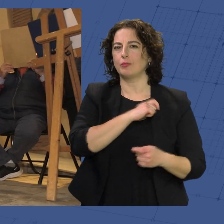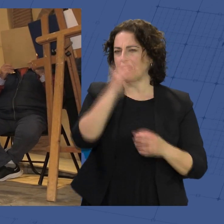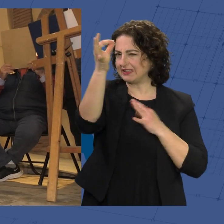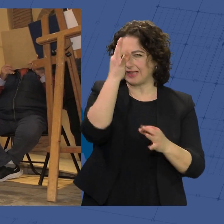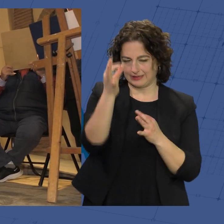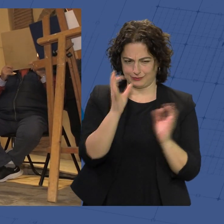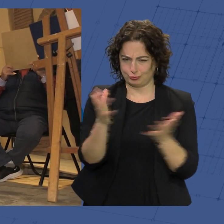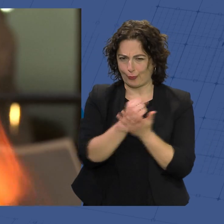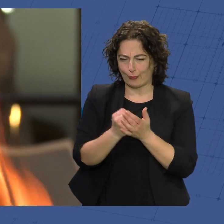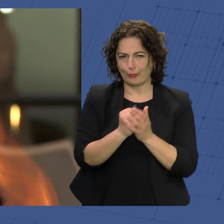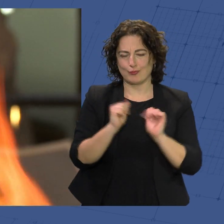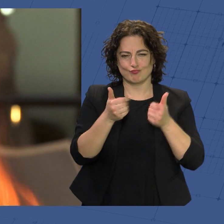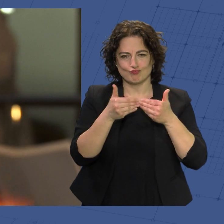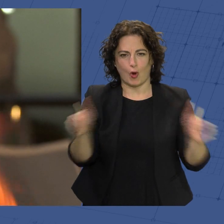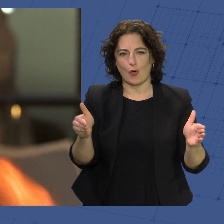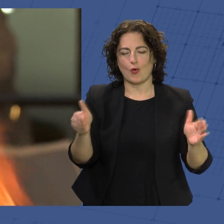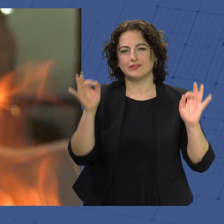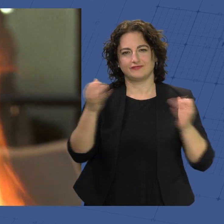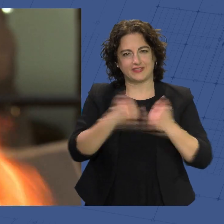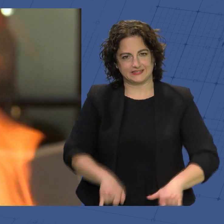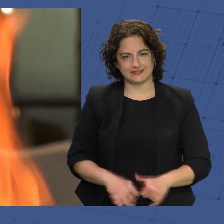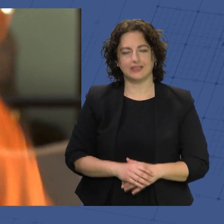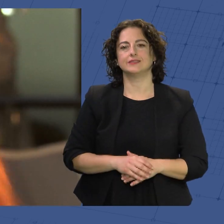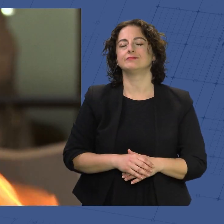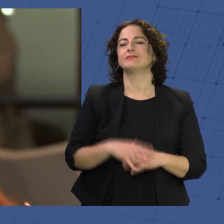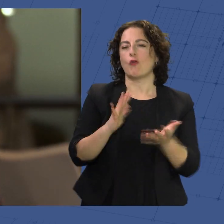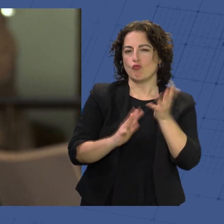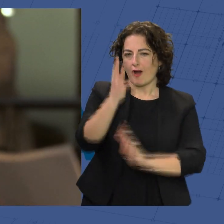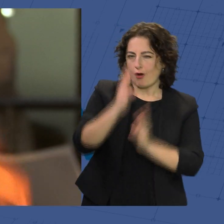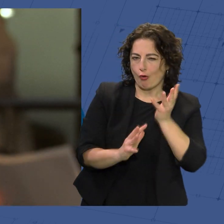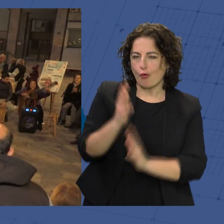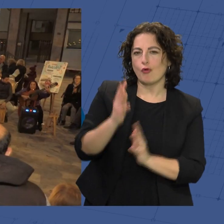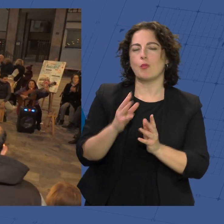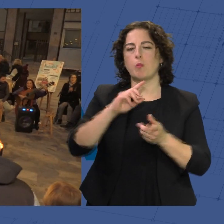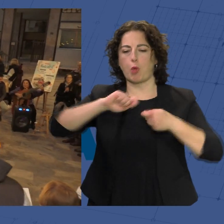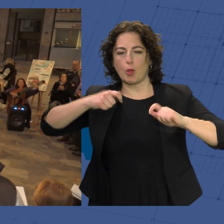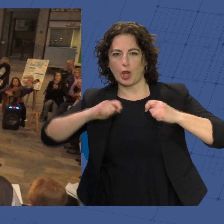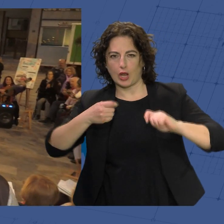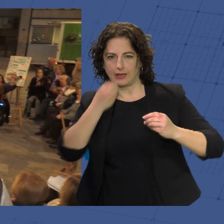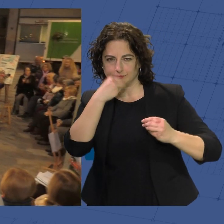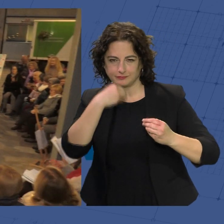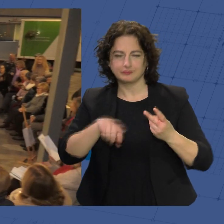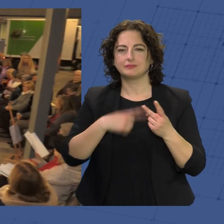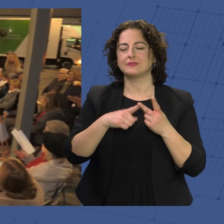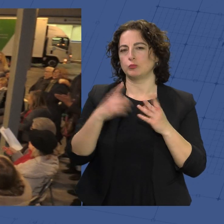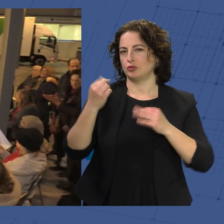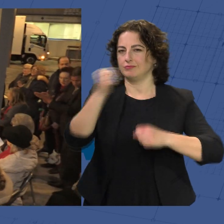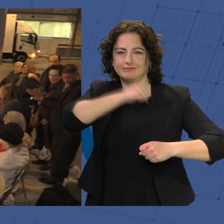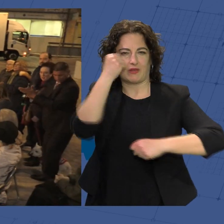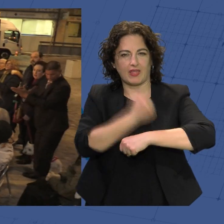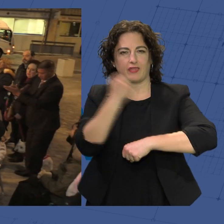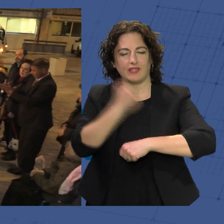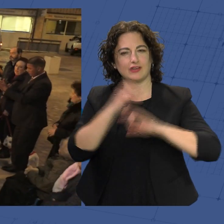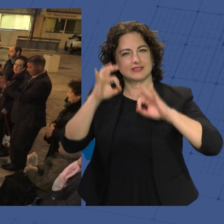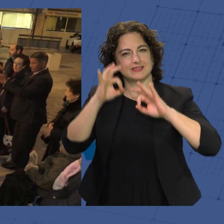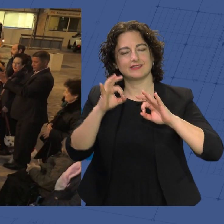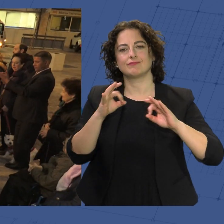a este pistoletazo de salida a las fiestas, el fuego con la candela, bolborones y muchos, muchos villancicos de